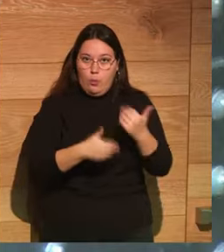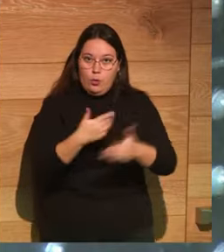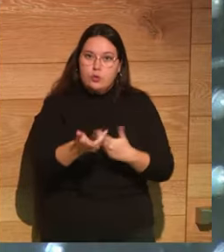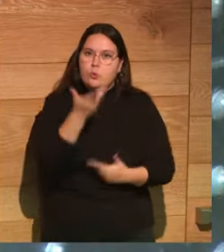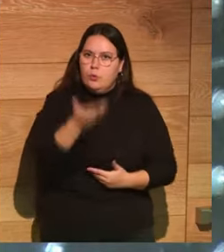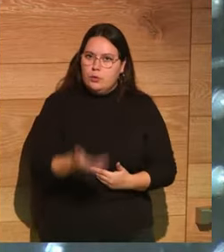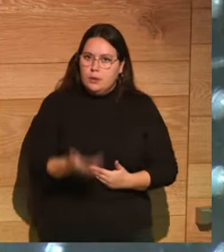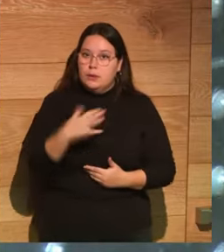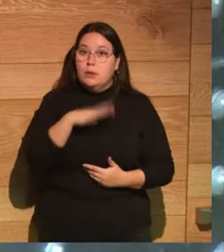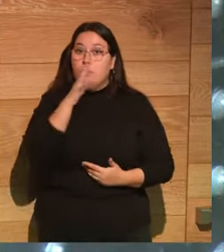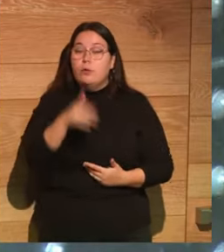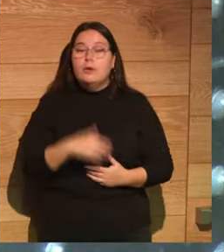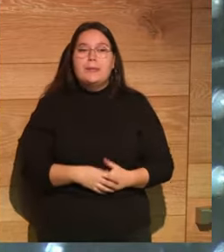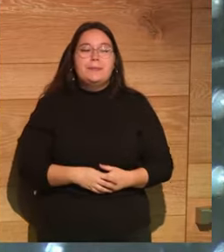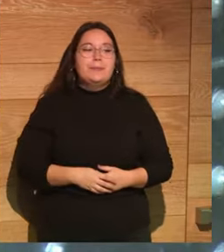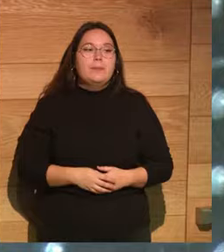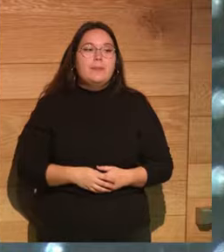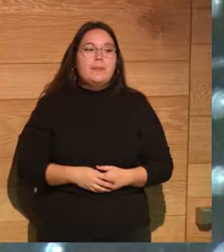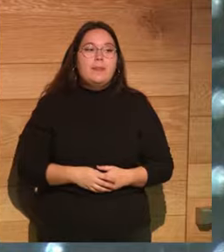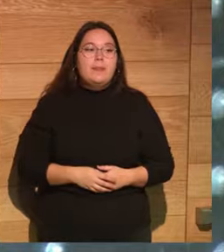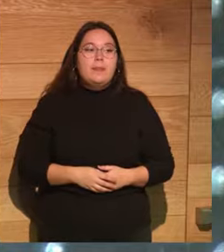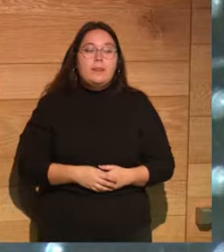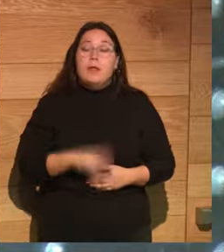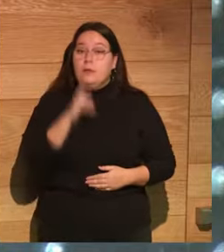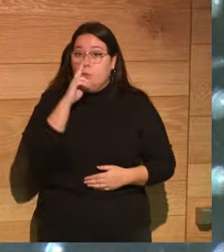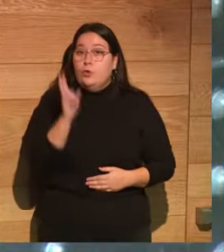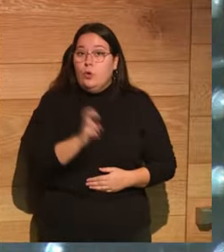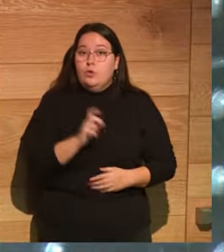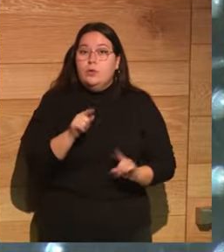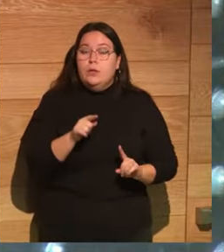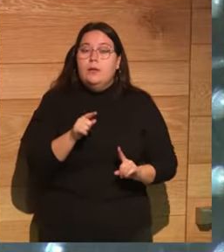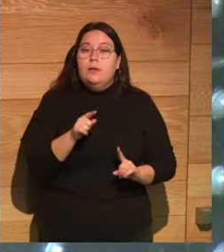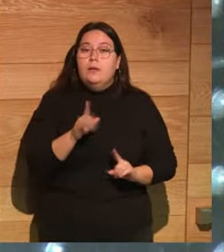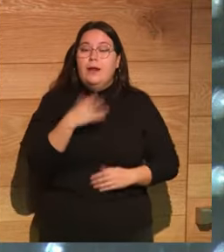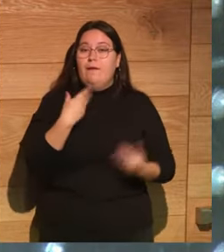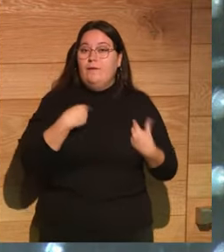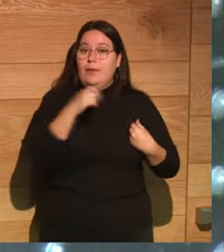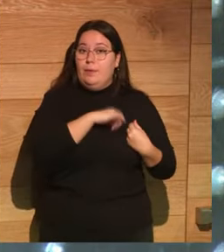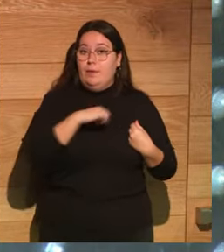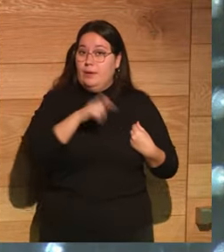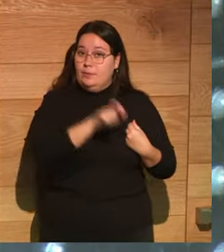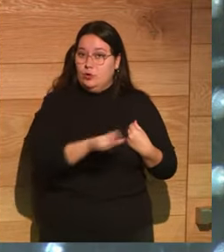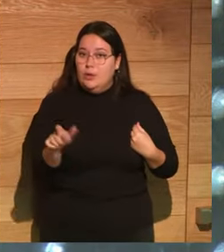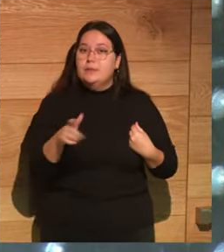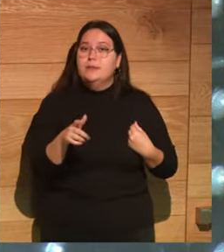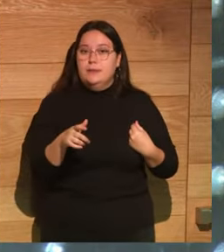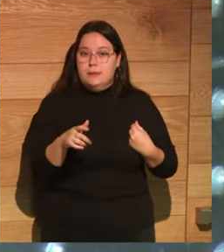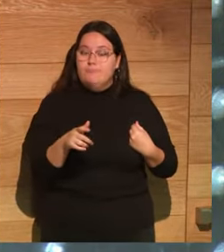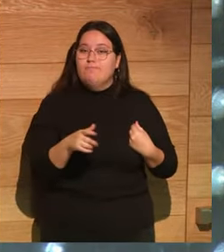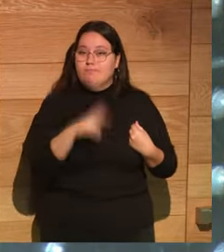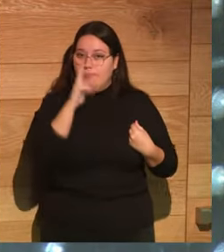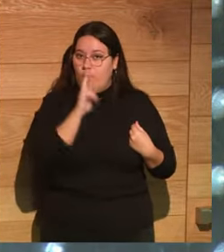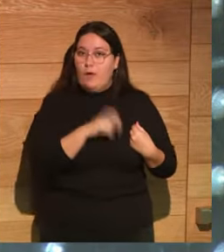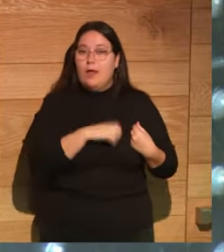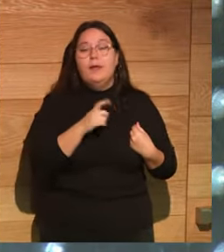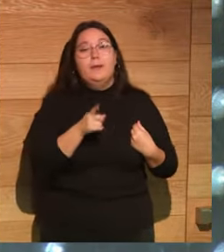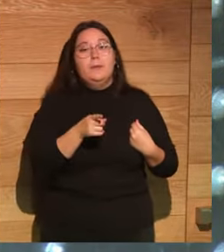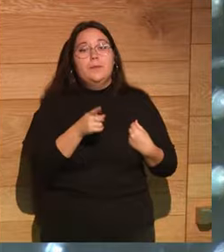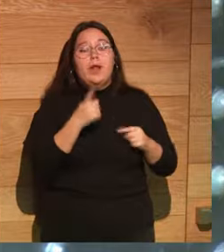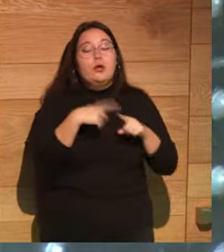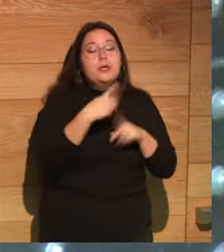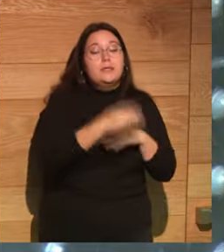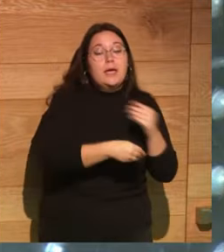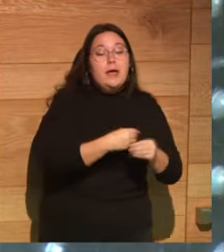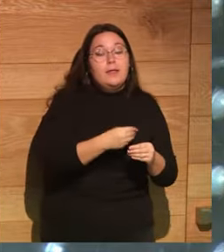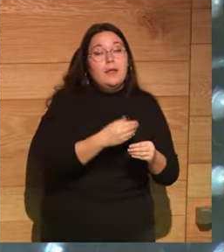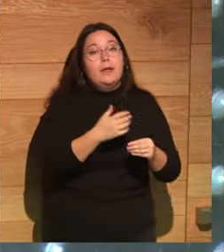son importantísimas, porque hemos dicho que es muy útil un bulo sobre la vida privada de las personas, que se les descalifica por lo que hacen